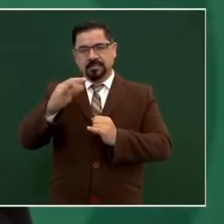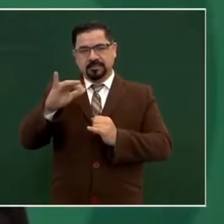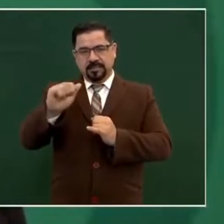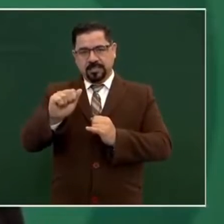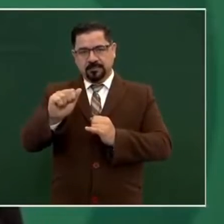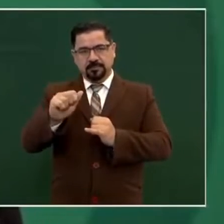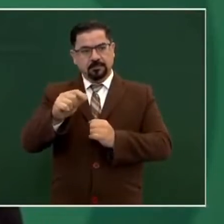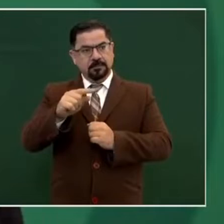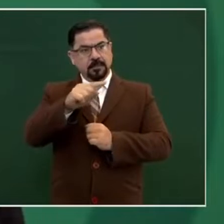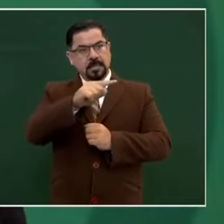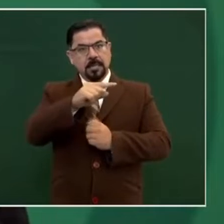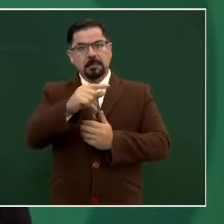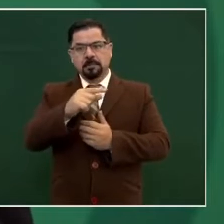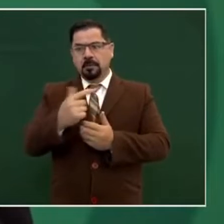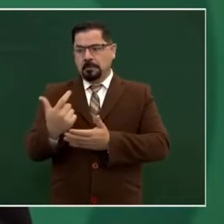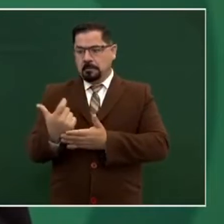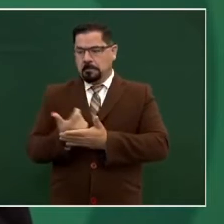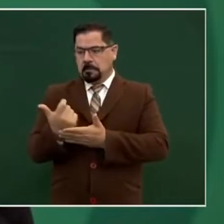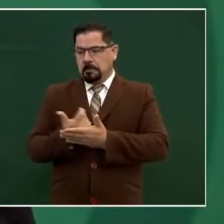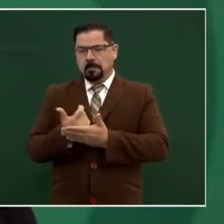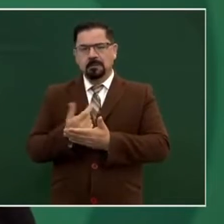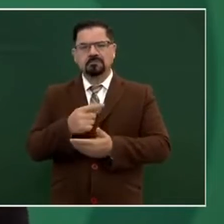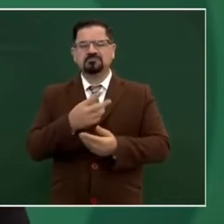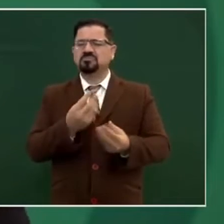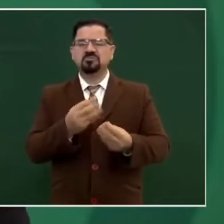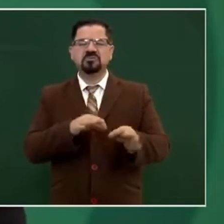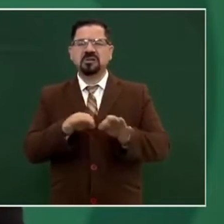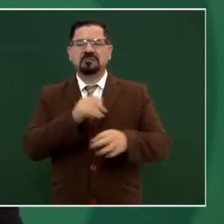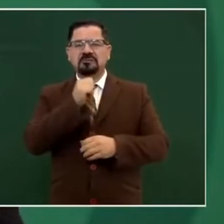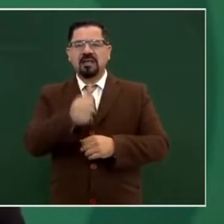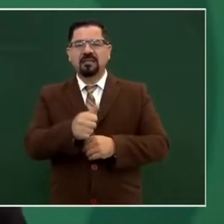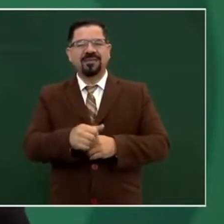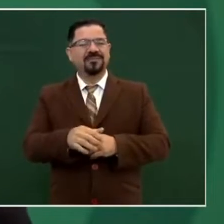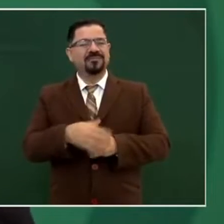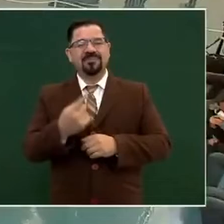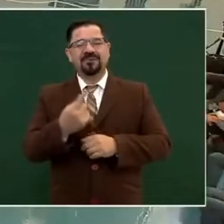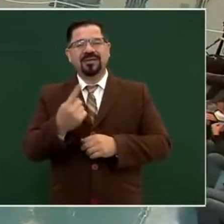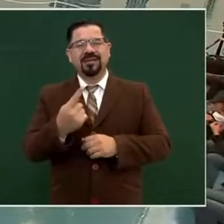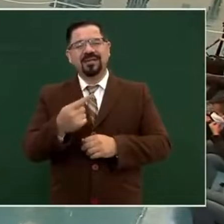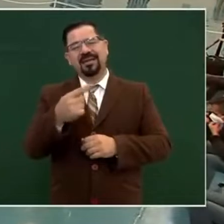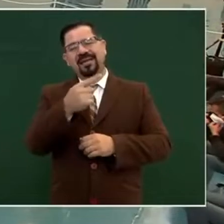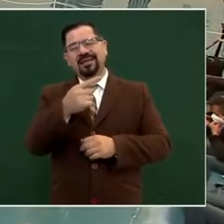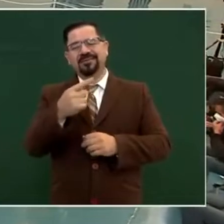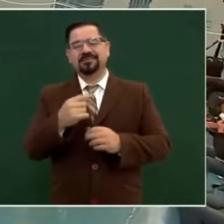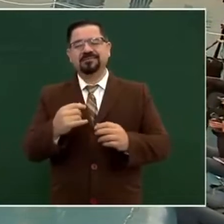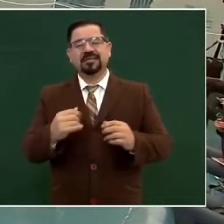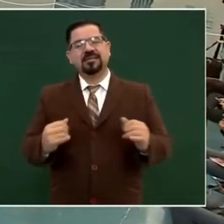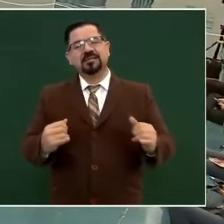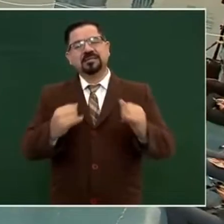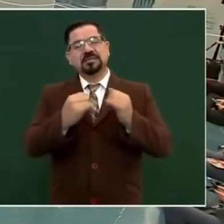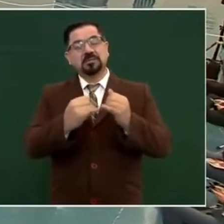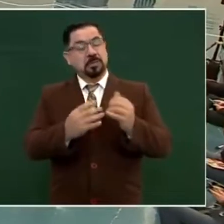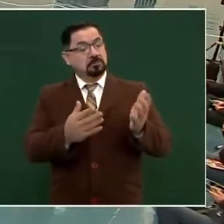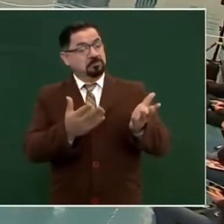y no hacen mucho, digamos, porque fueron de estos aparatos que crearon para simular de que se combatía la